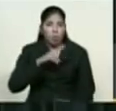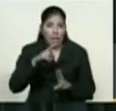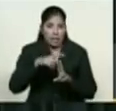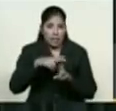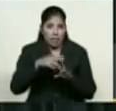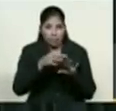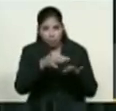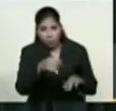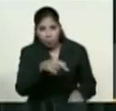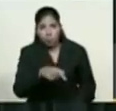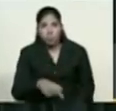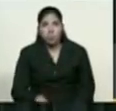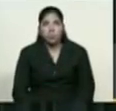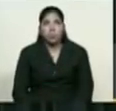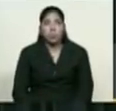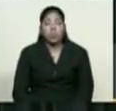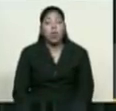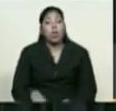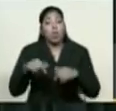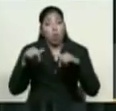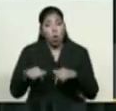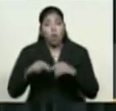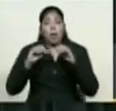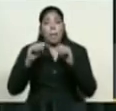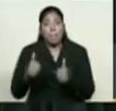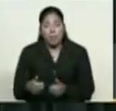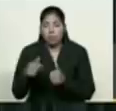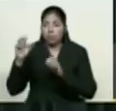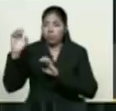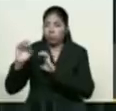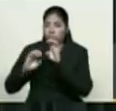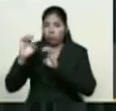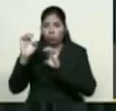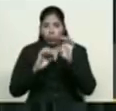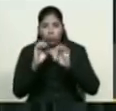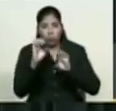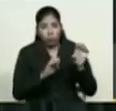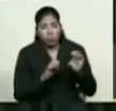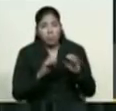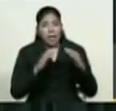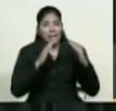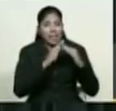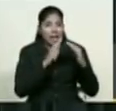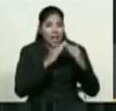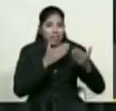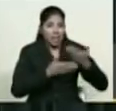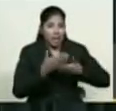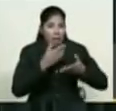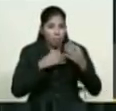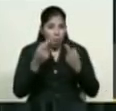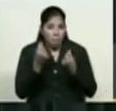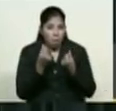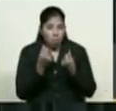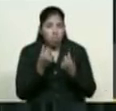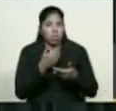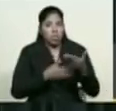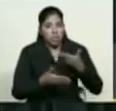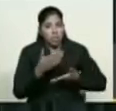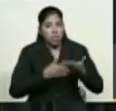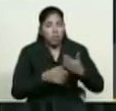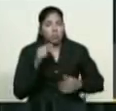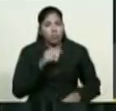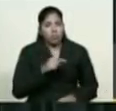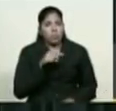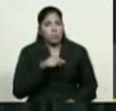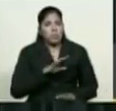A su vez, desde hoy comienzan las auditorías a casas de cambio de criptomonedas. Se aplicarán